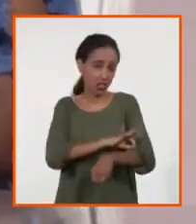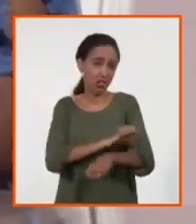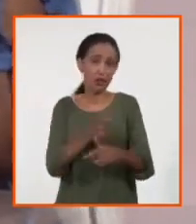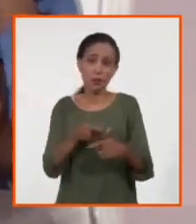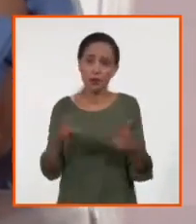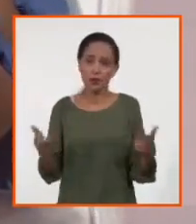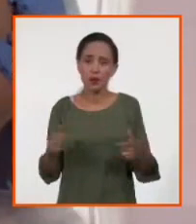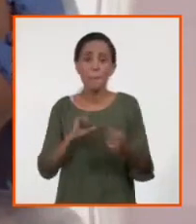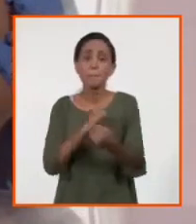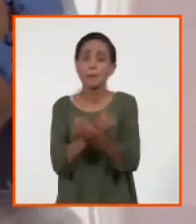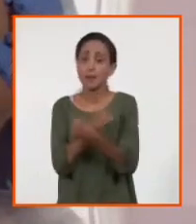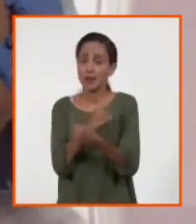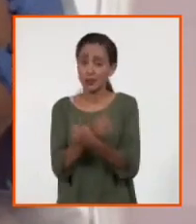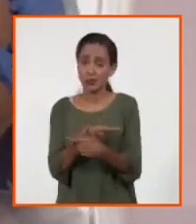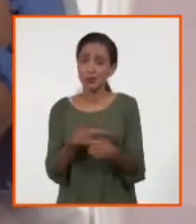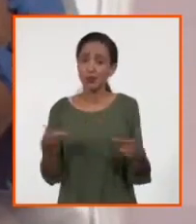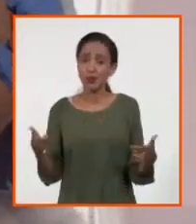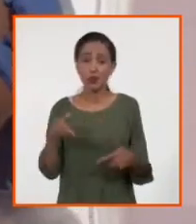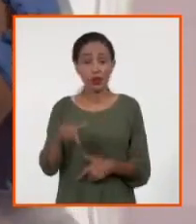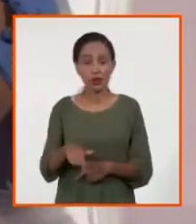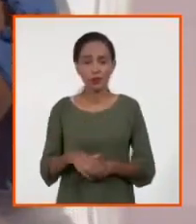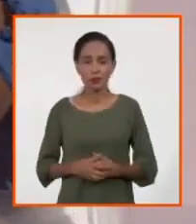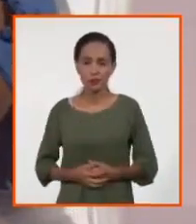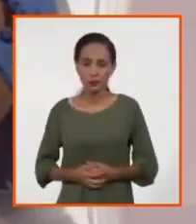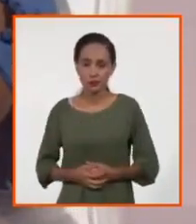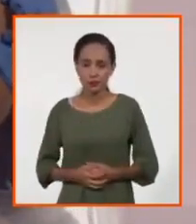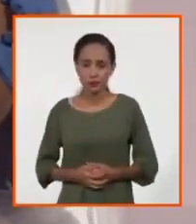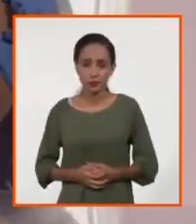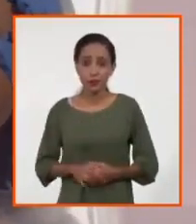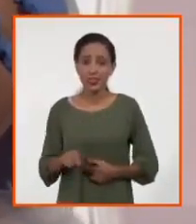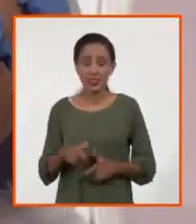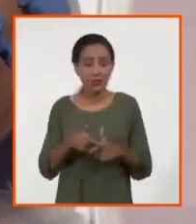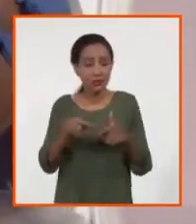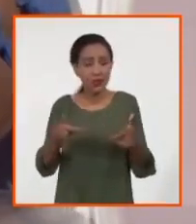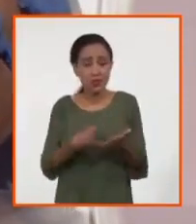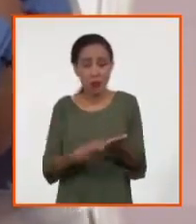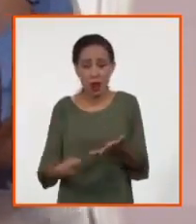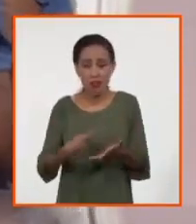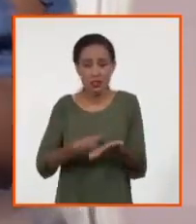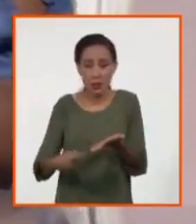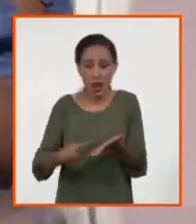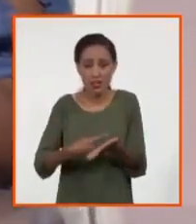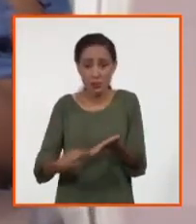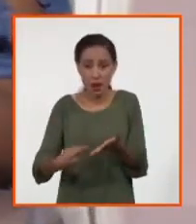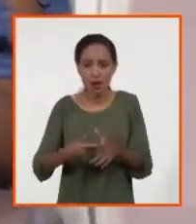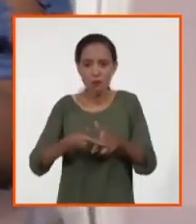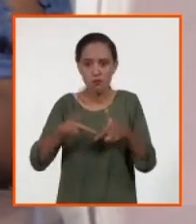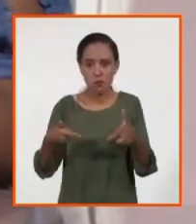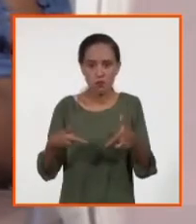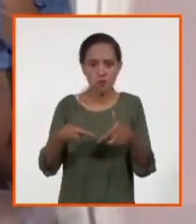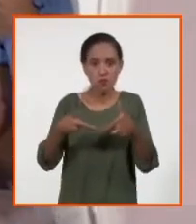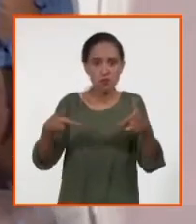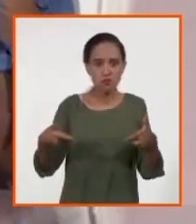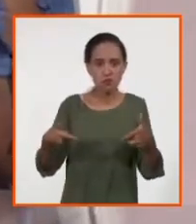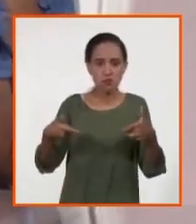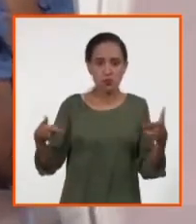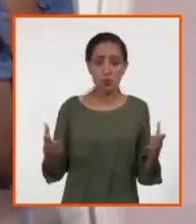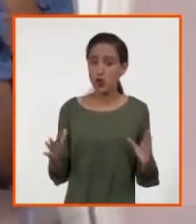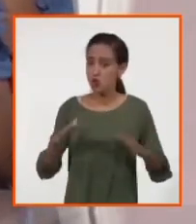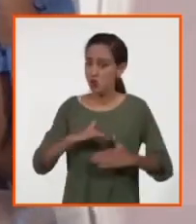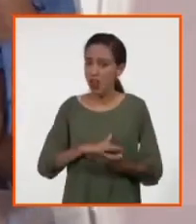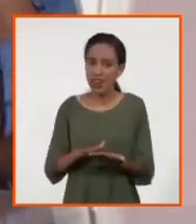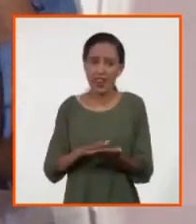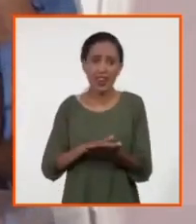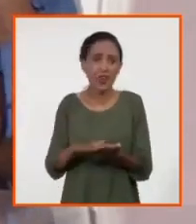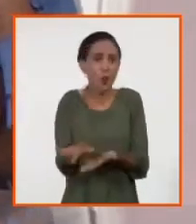el mayor riesgo y el incremento una semana tras otra. Pero repito, no hay ningún territorio de Cuba que esté